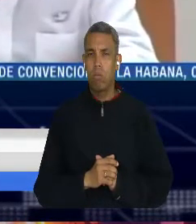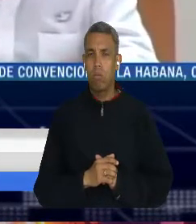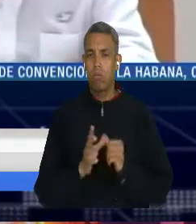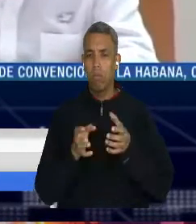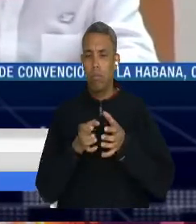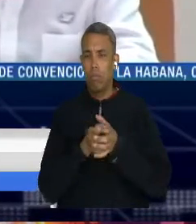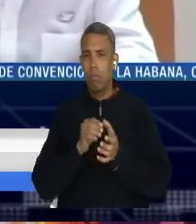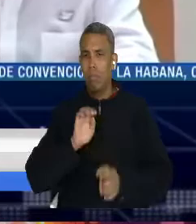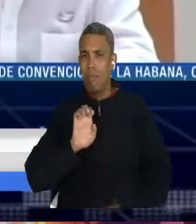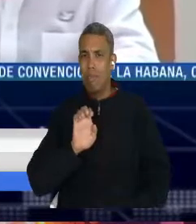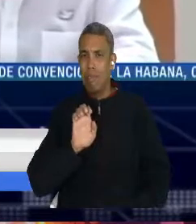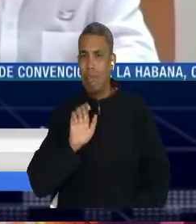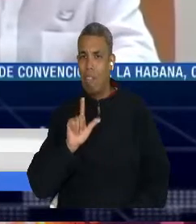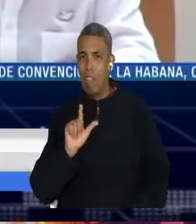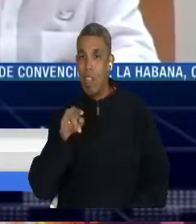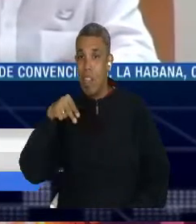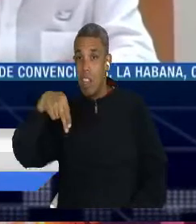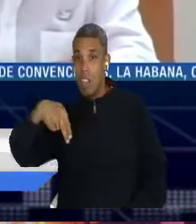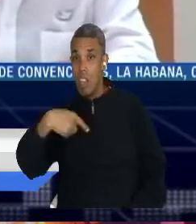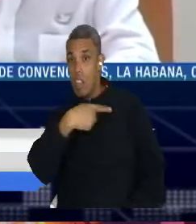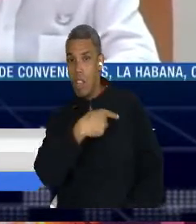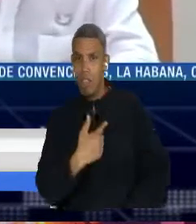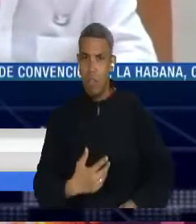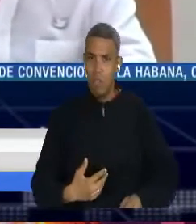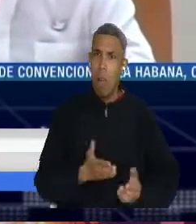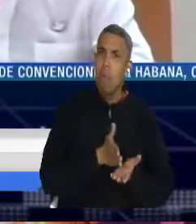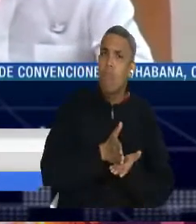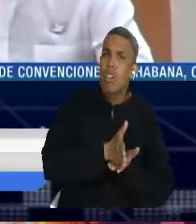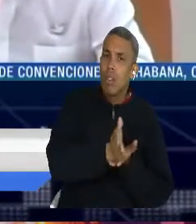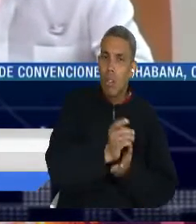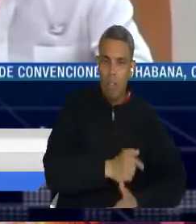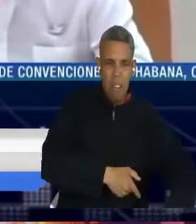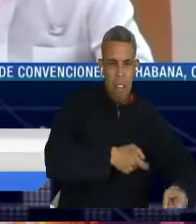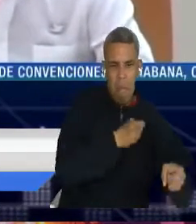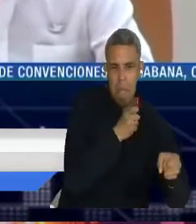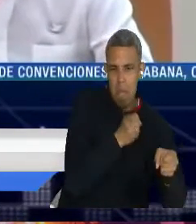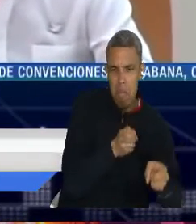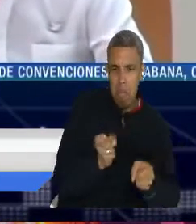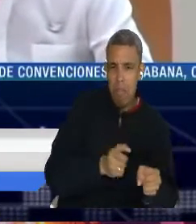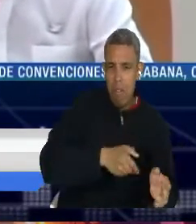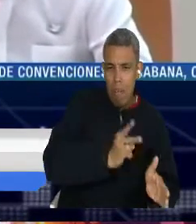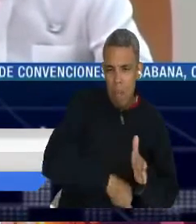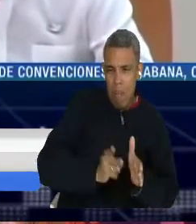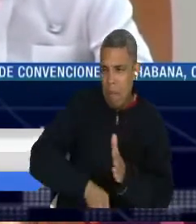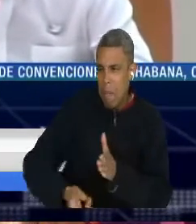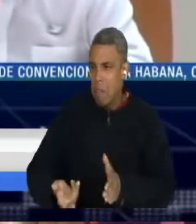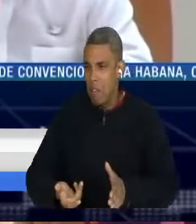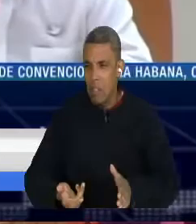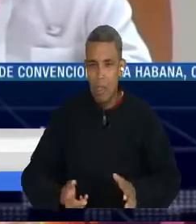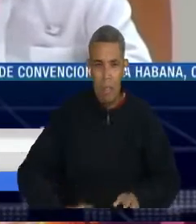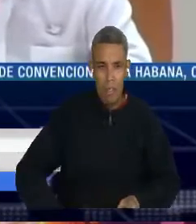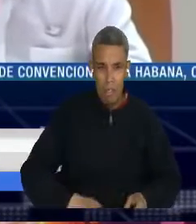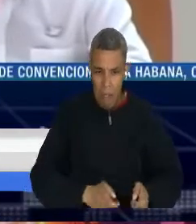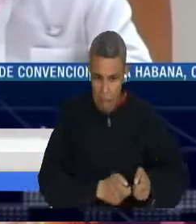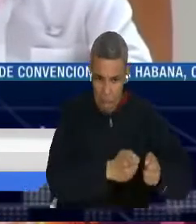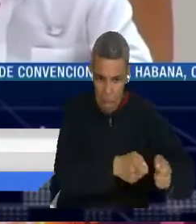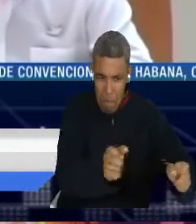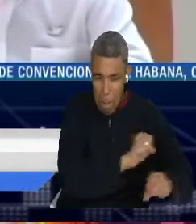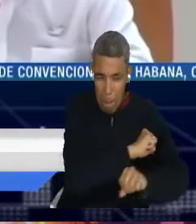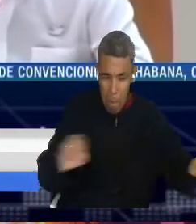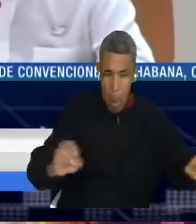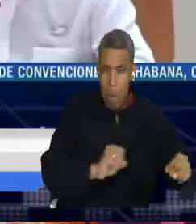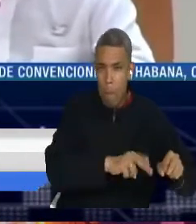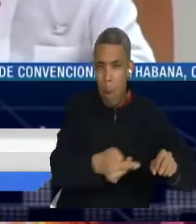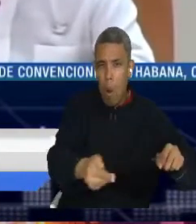para presionar los acuerdos con el gobierno nacional. Se requiere fundamentalmente, claro que sí. Y las